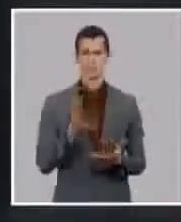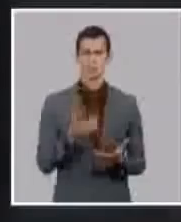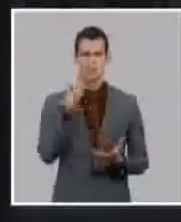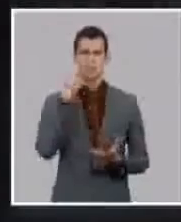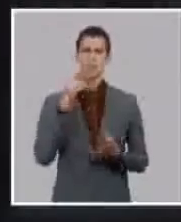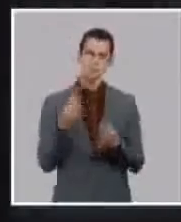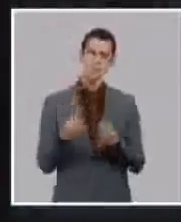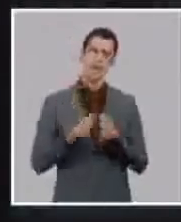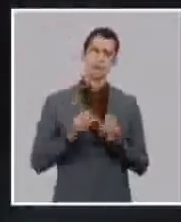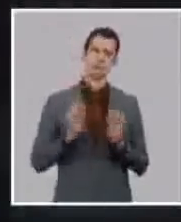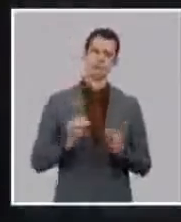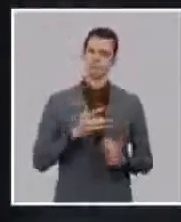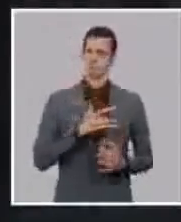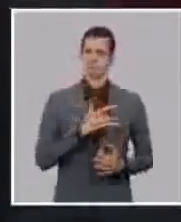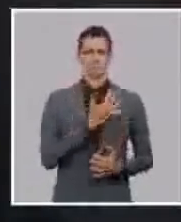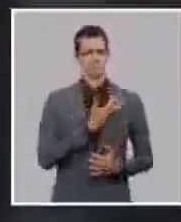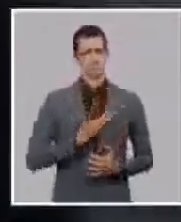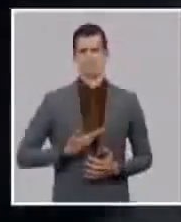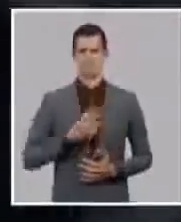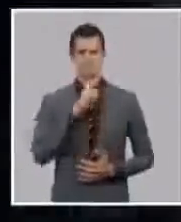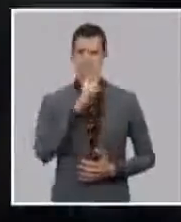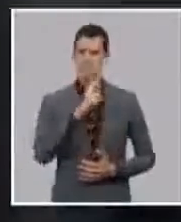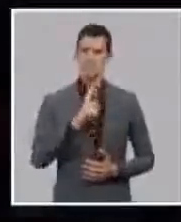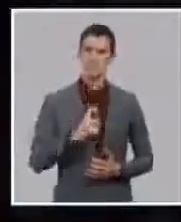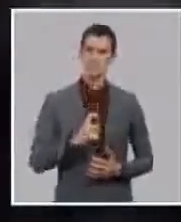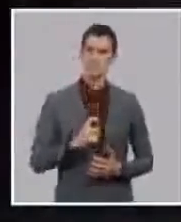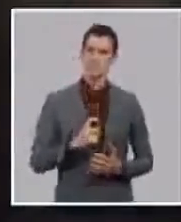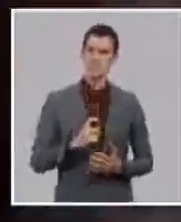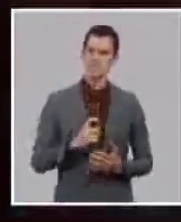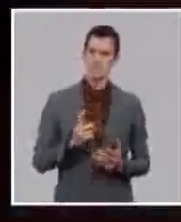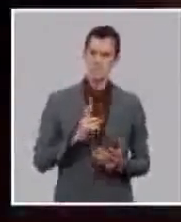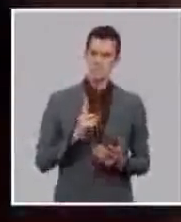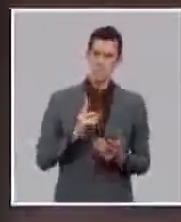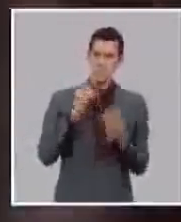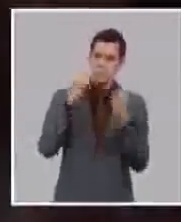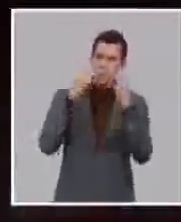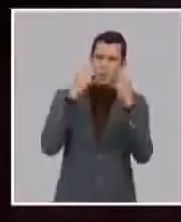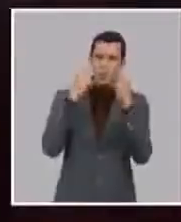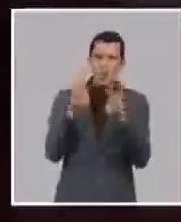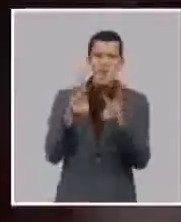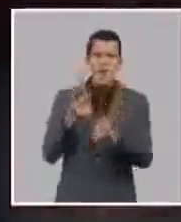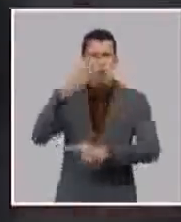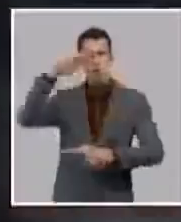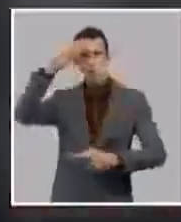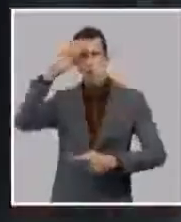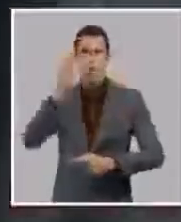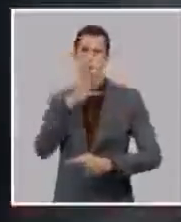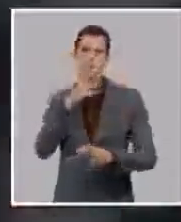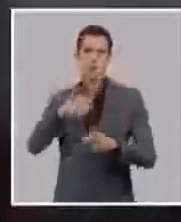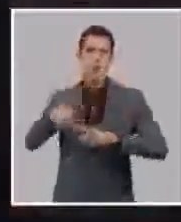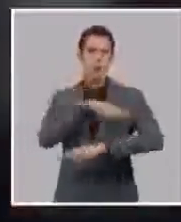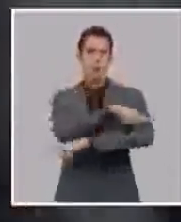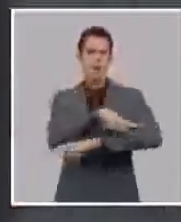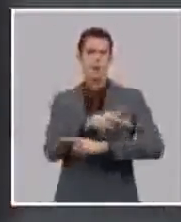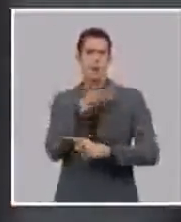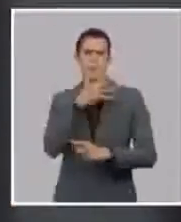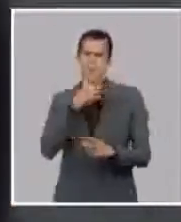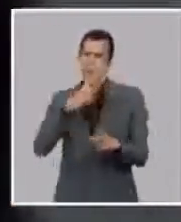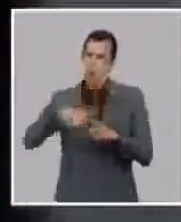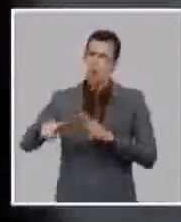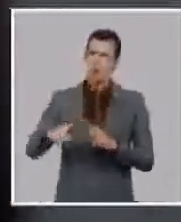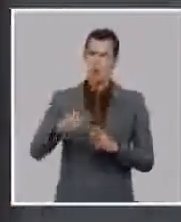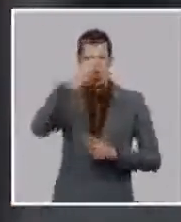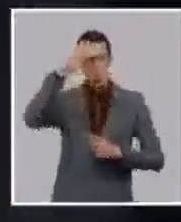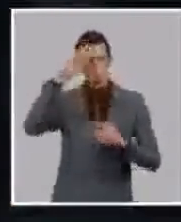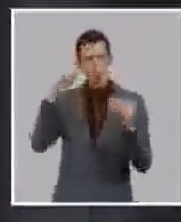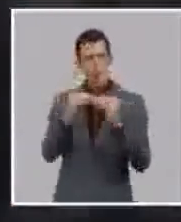de los cubanos de los revolucionarios ese no es ese no es el comportamiento que queremos un cubano ese no es el comportamiento que resuelve los problemas